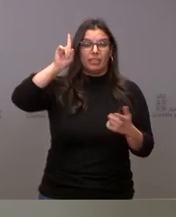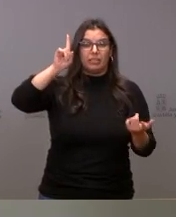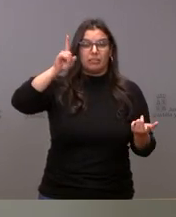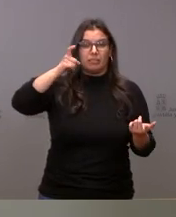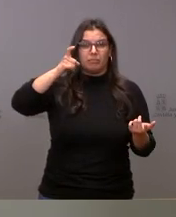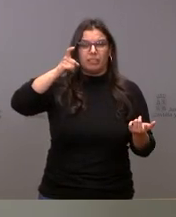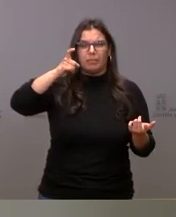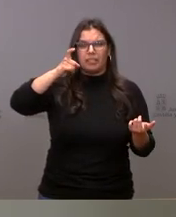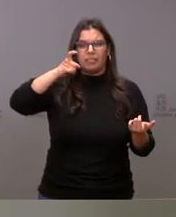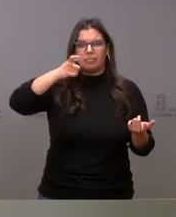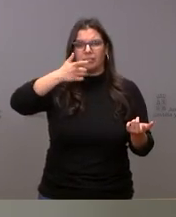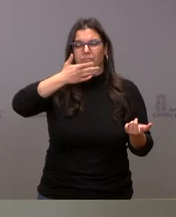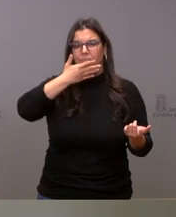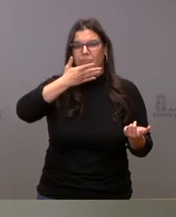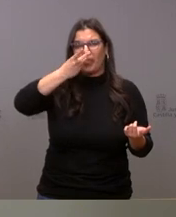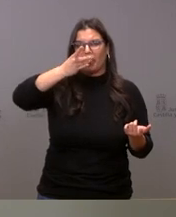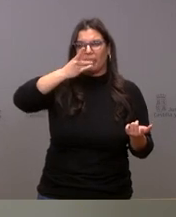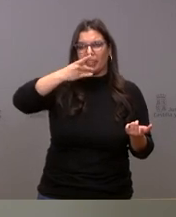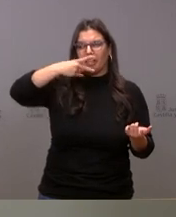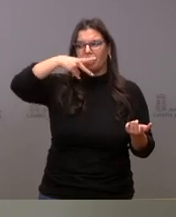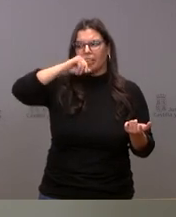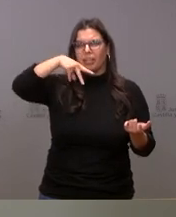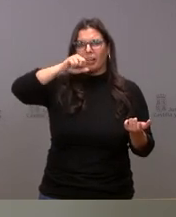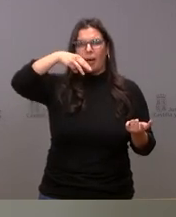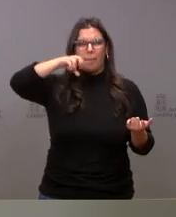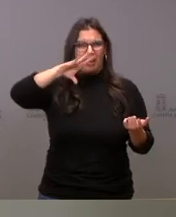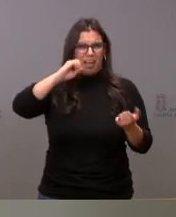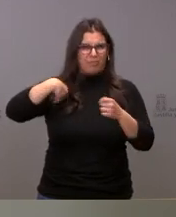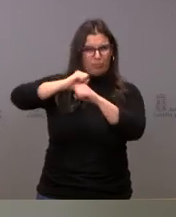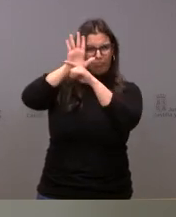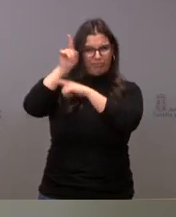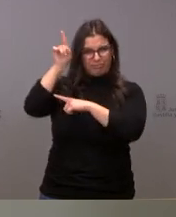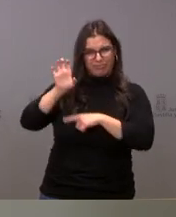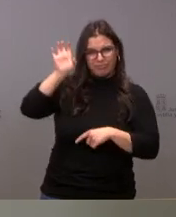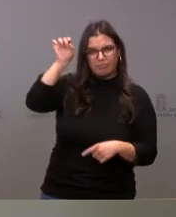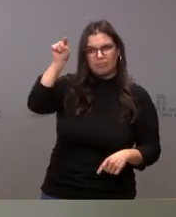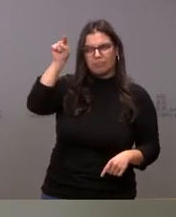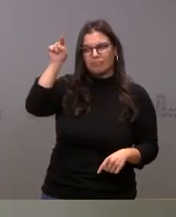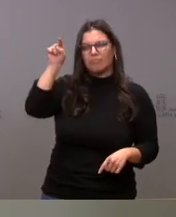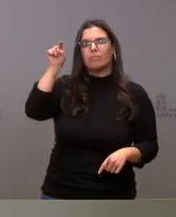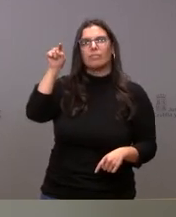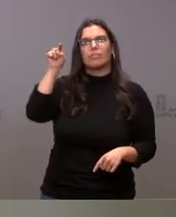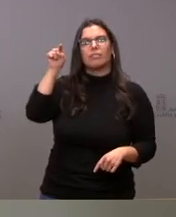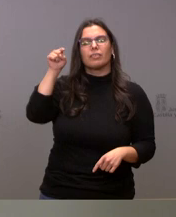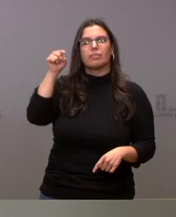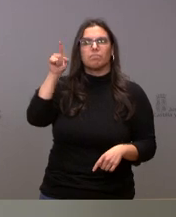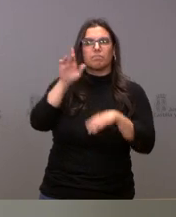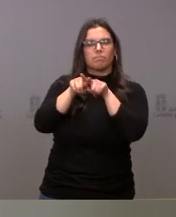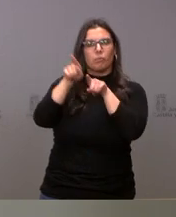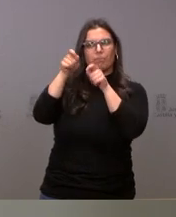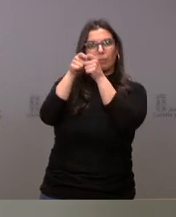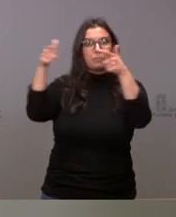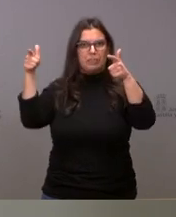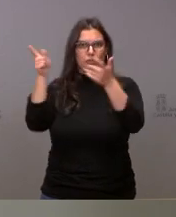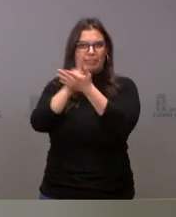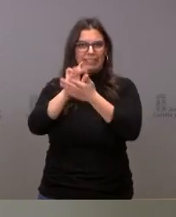pues cuando estaba iniciando bajada y se achaca a VA2, pues hubo un incremento, ha habido un incremento en el número de casos nuevamente.